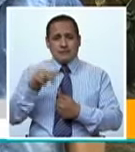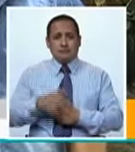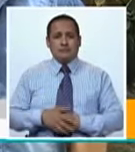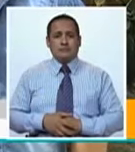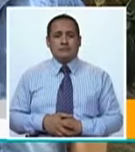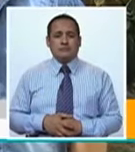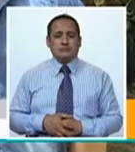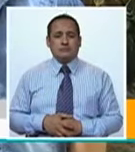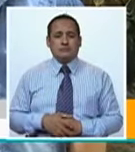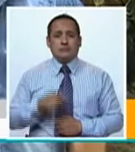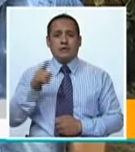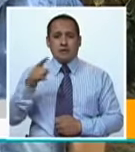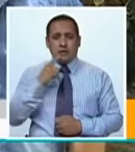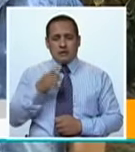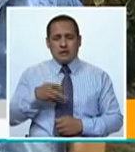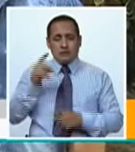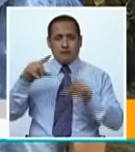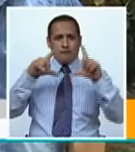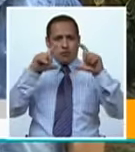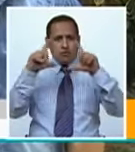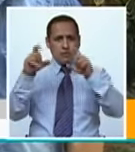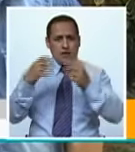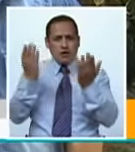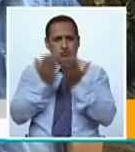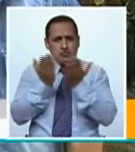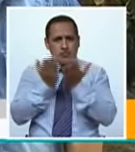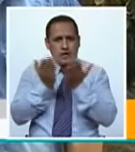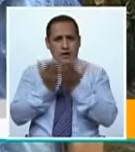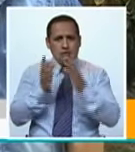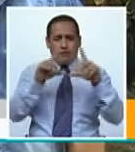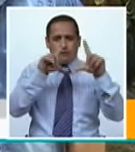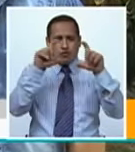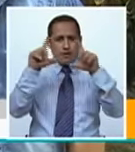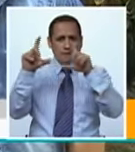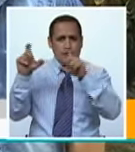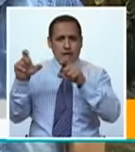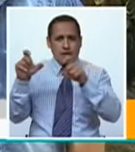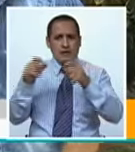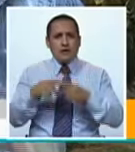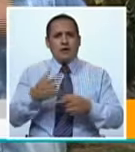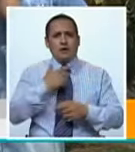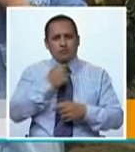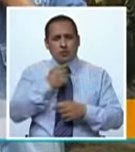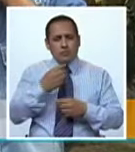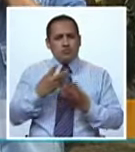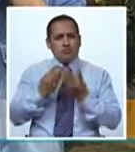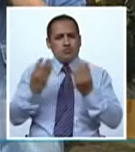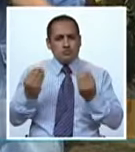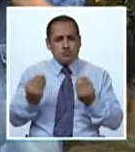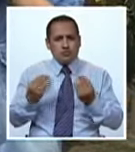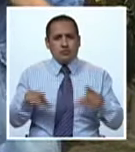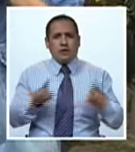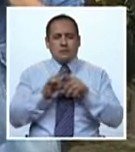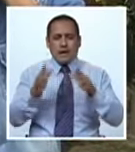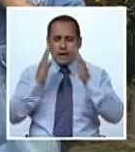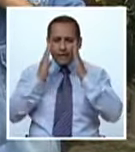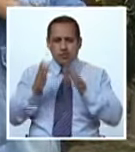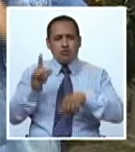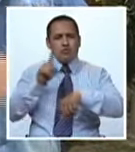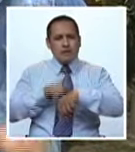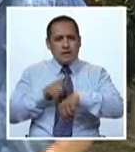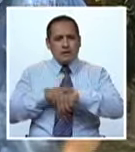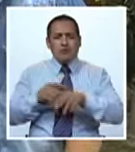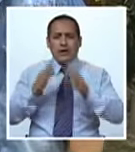es un fotógrafo, ha estudiado fotografía, le ha costado mucho, le ha dedicado